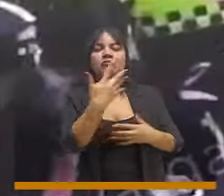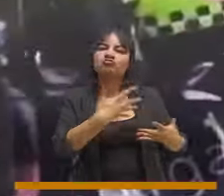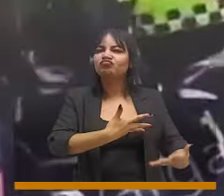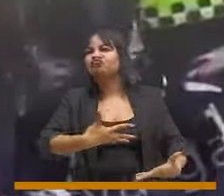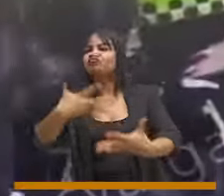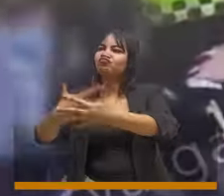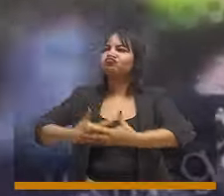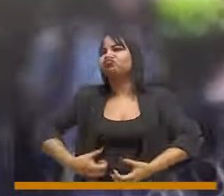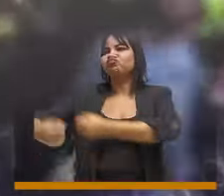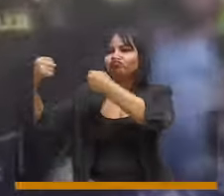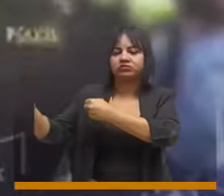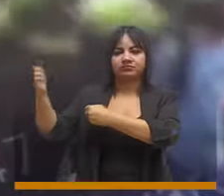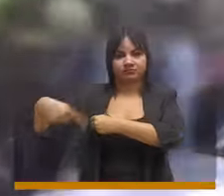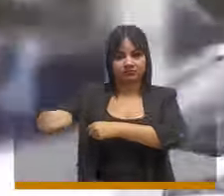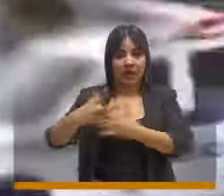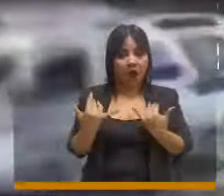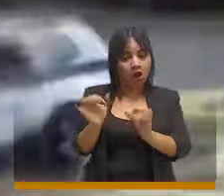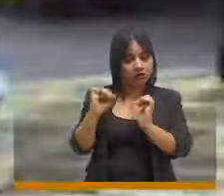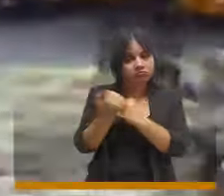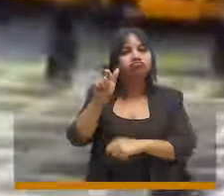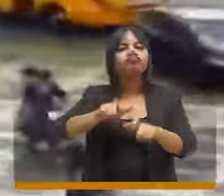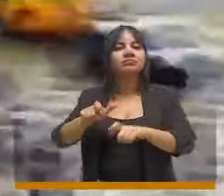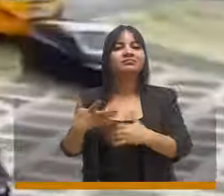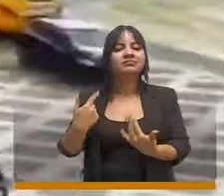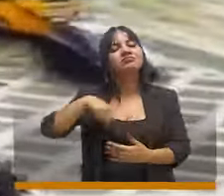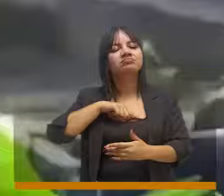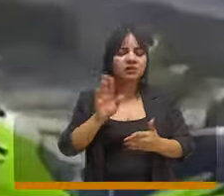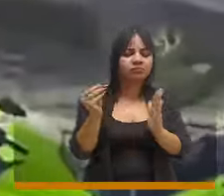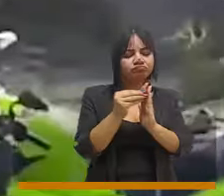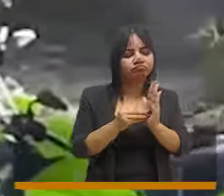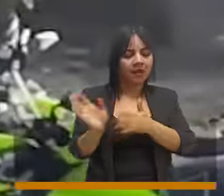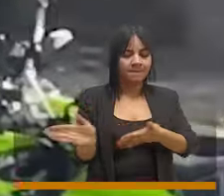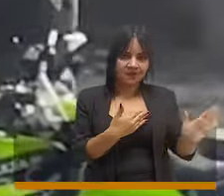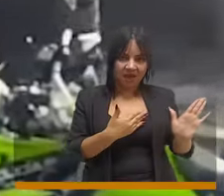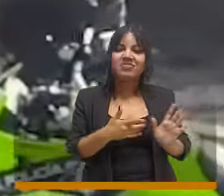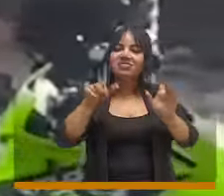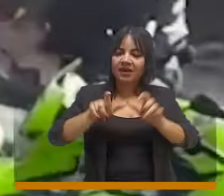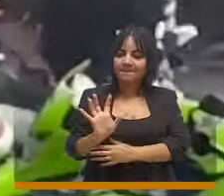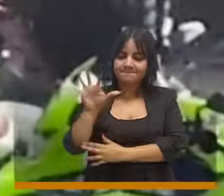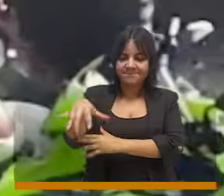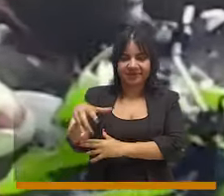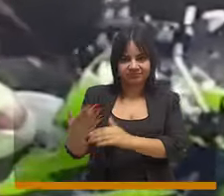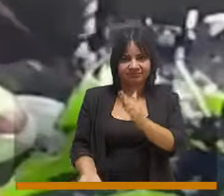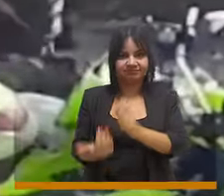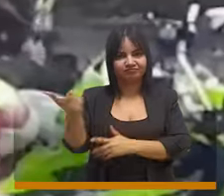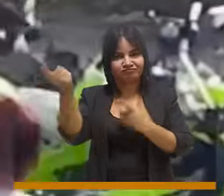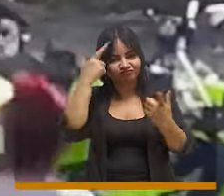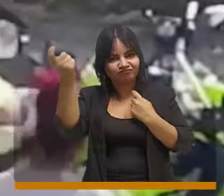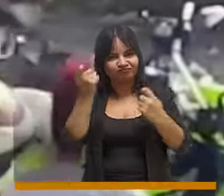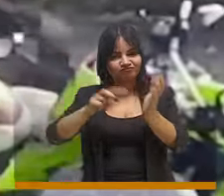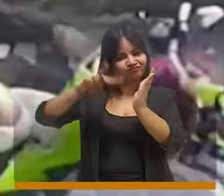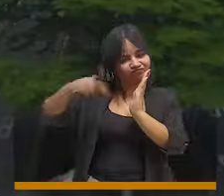fuéramos por ellos y los lleváramos ante la justicia. Ahora, como concejal de Medellín, dejamos en plan de desarrollo la creación de la central estratégica y